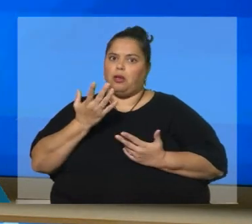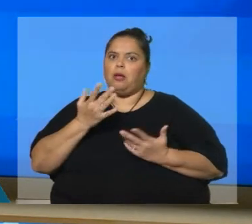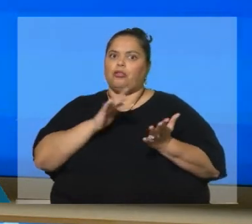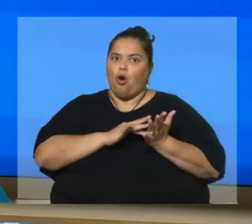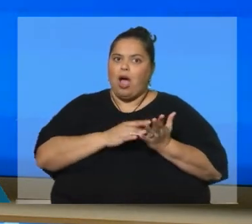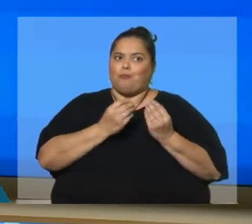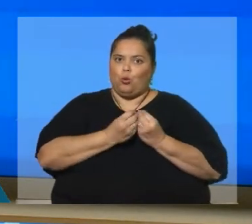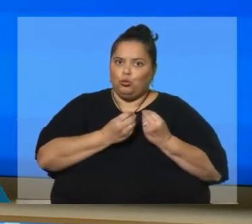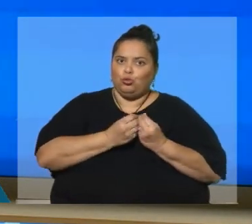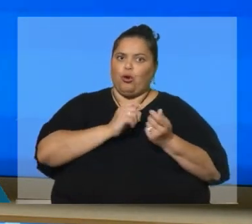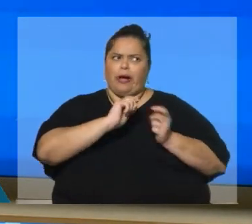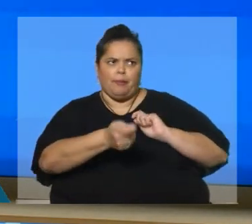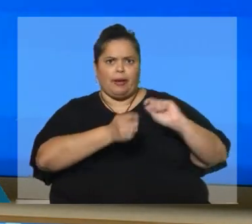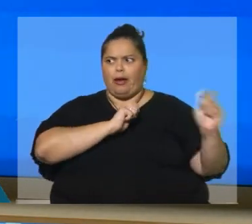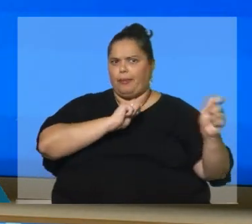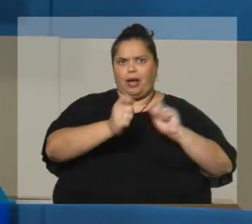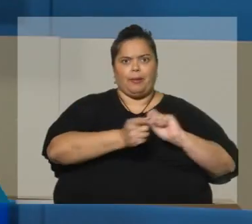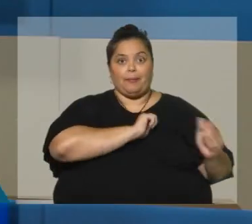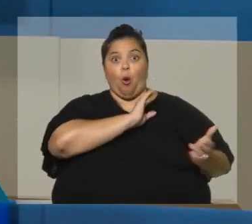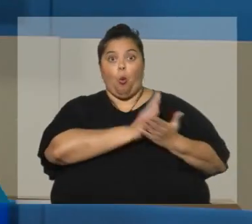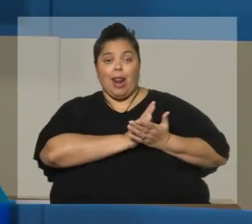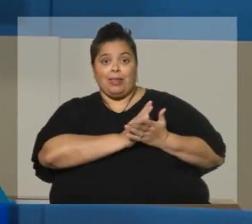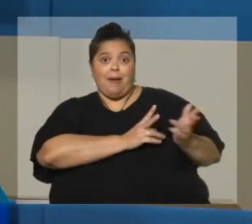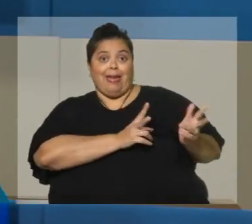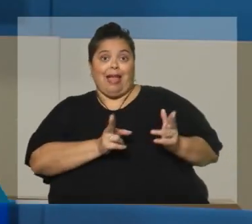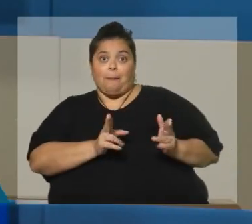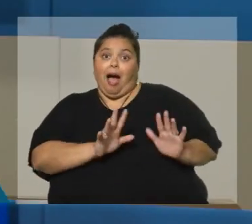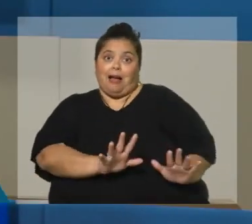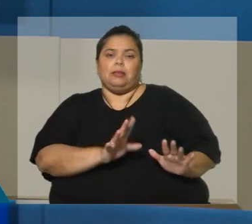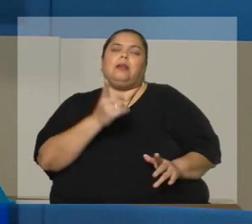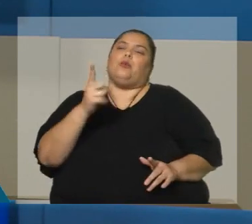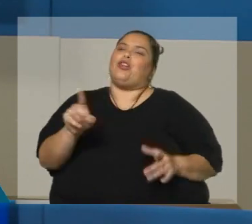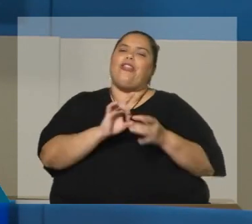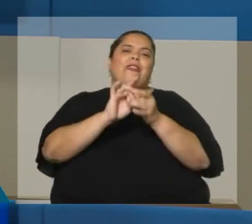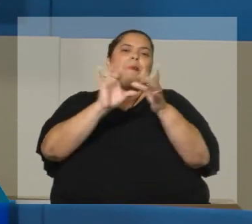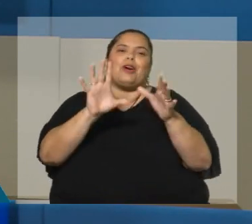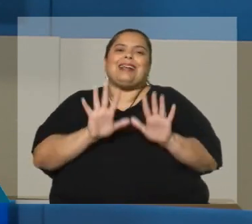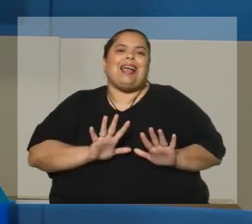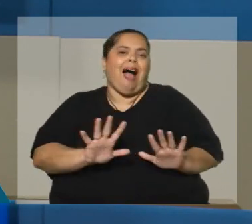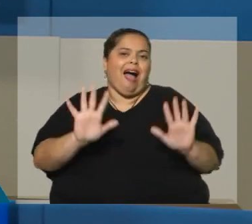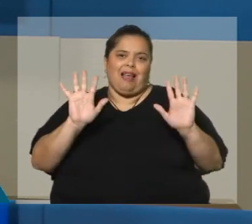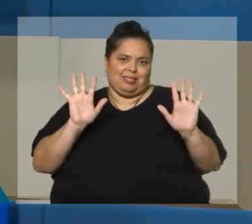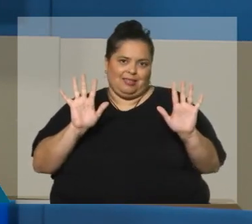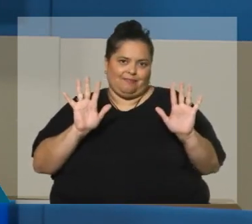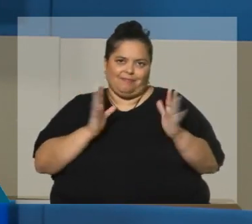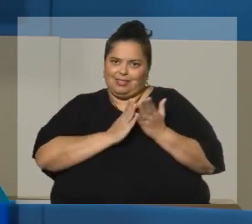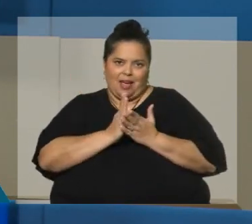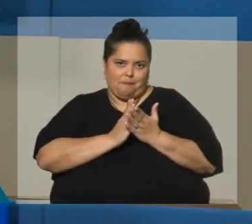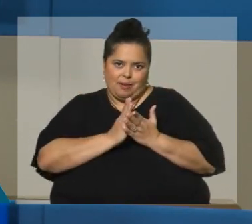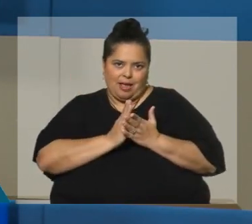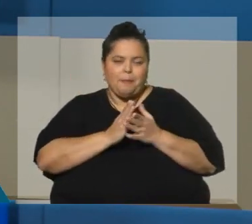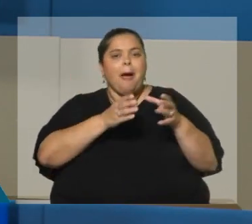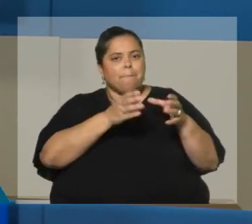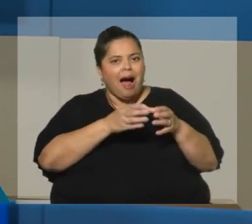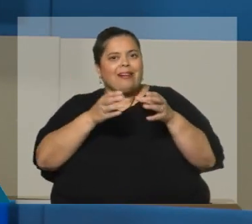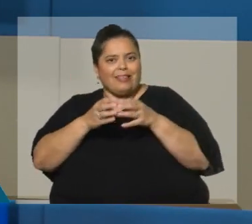decirlo, ¿no? El último tramo fue muy de tiro y afloje. Y bueno, es la democracia. Es la democracia y sobre todo en partidos